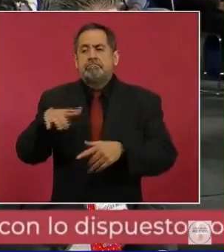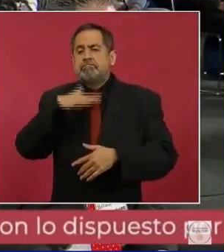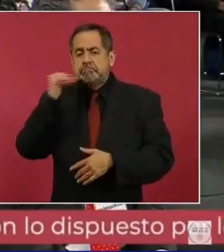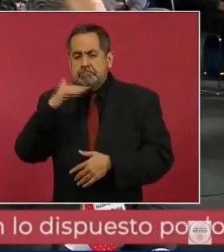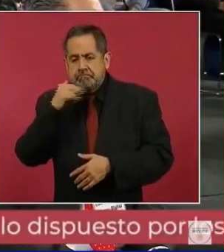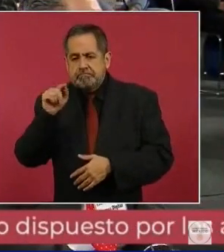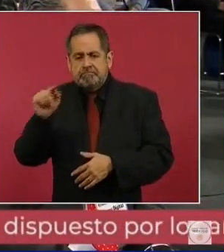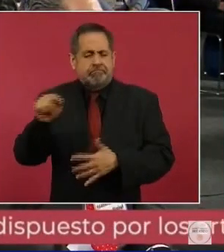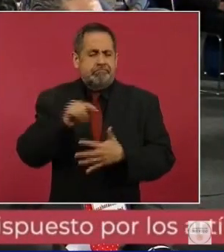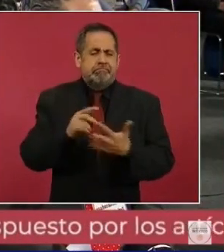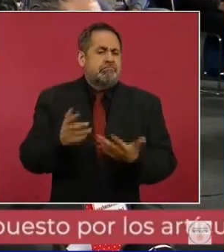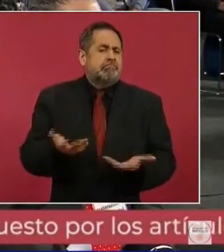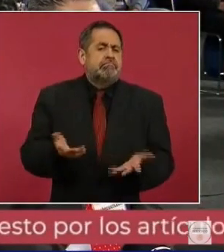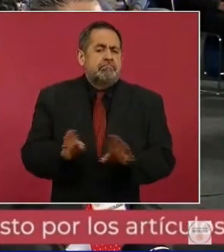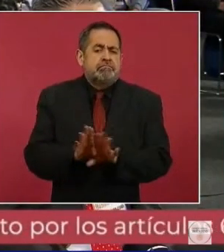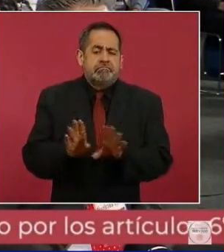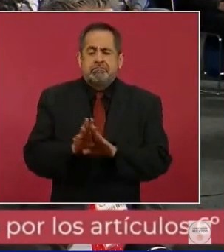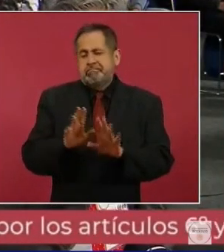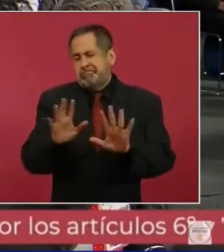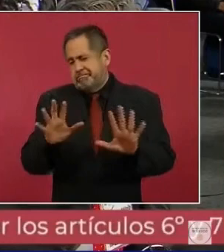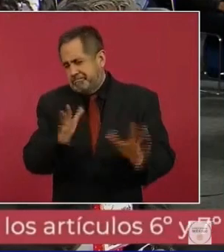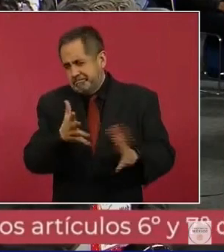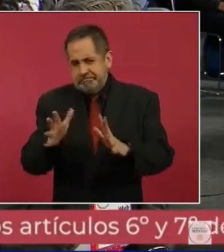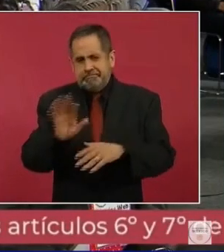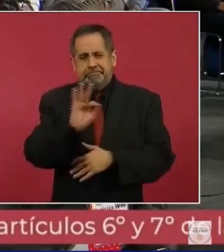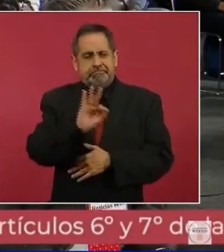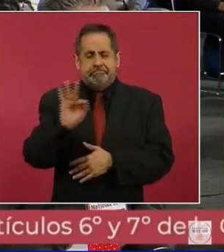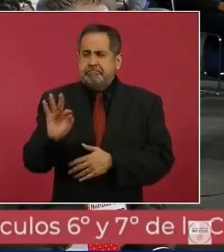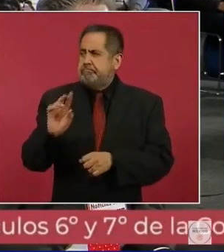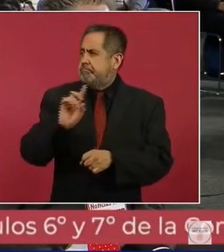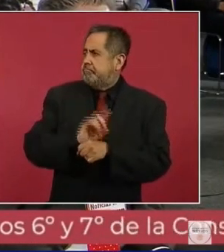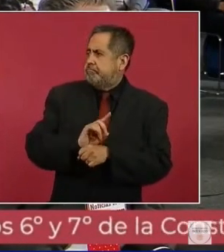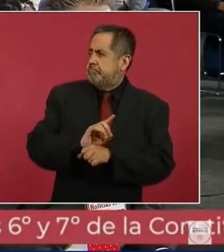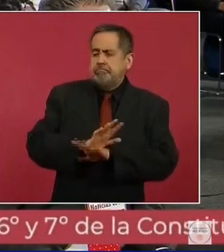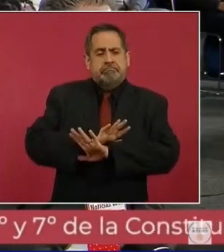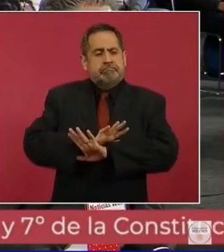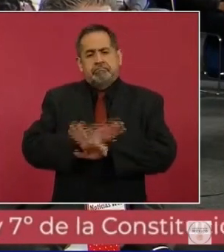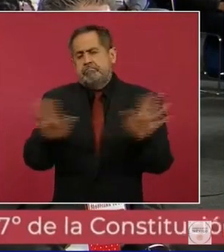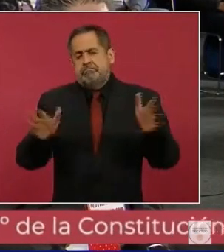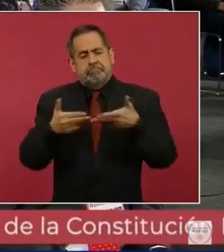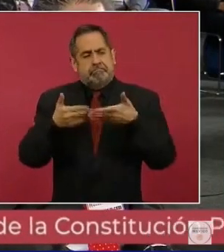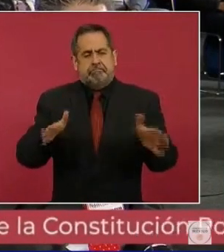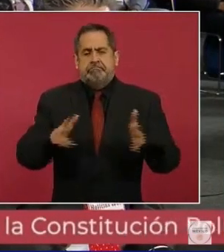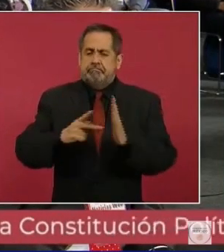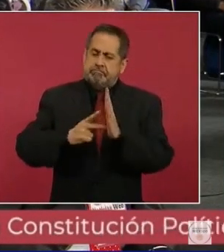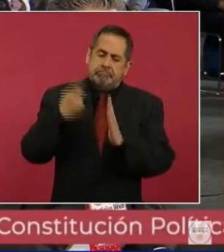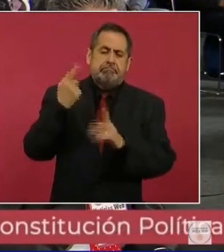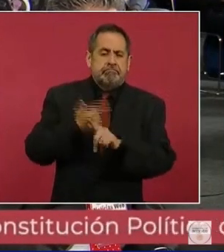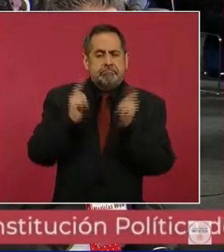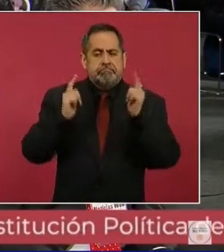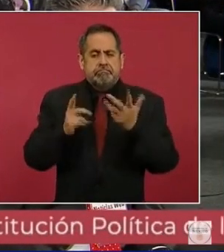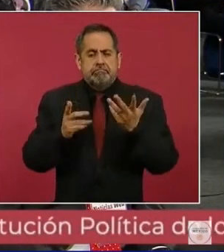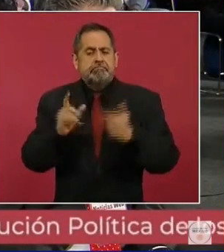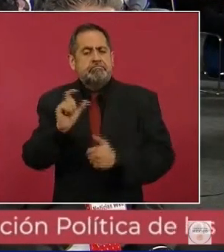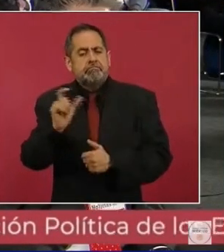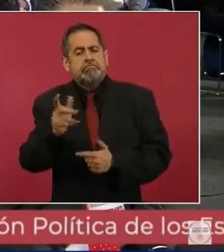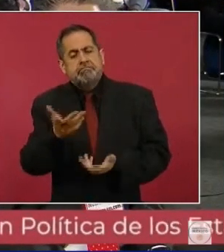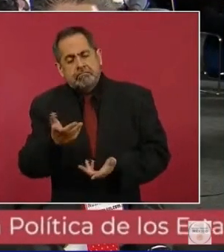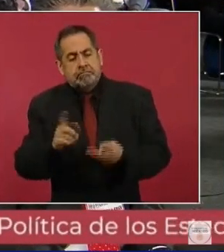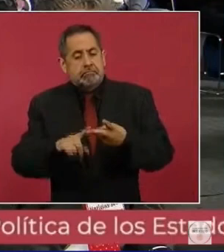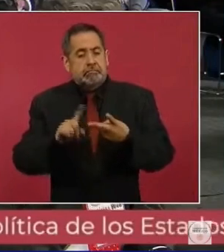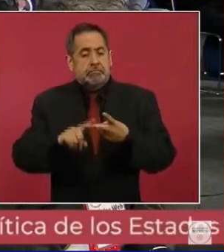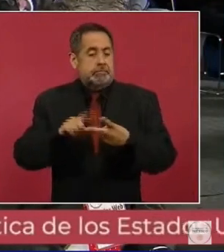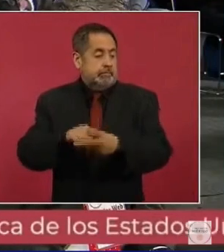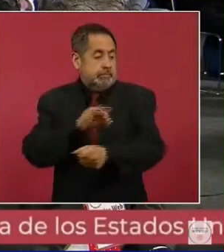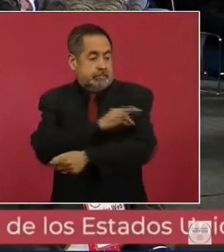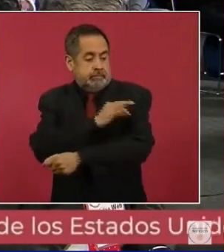pero que nos puede comentar de cuál no es la fecha probable en la cual se pudiesen levantar las restricciones en nuestro país y el tema de la vacuna patria que considero